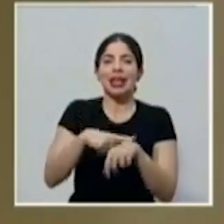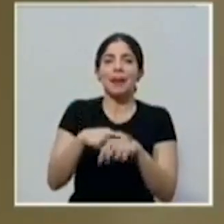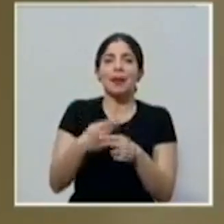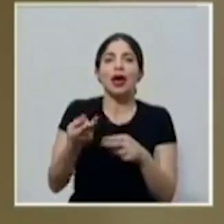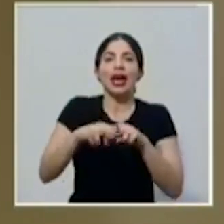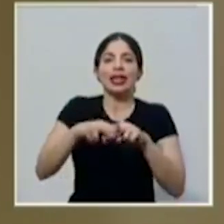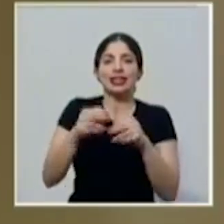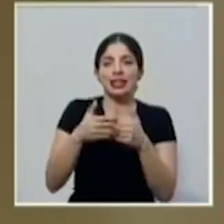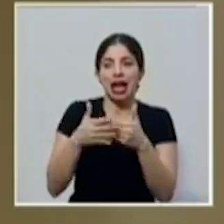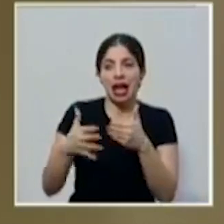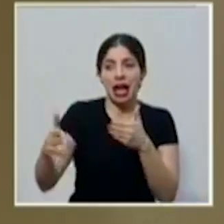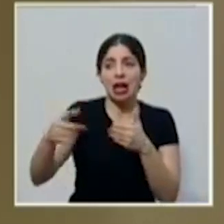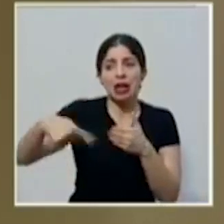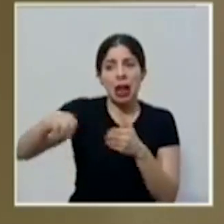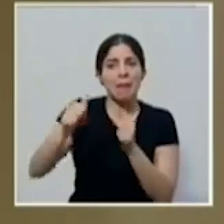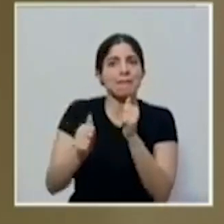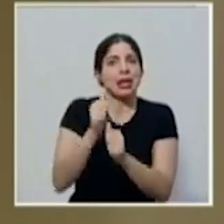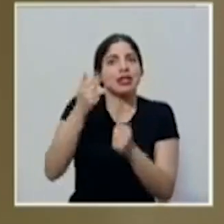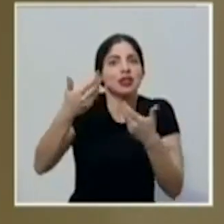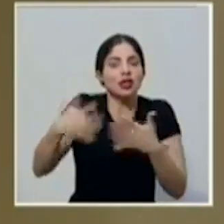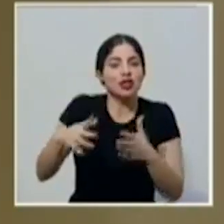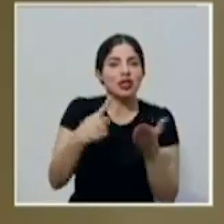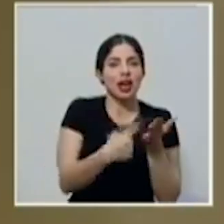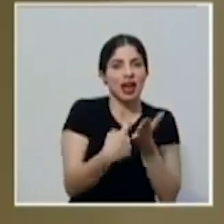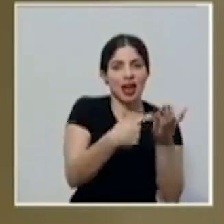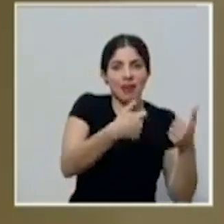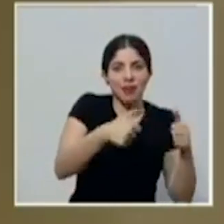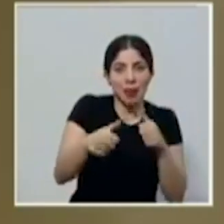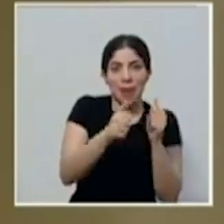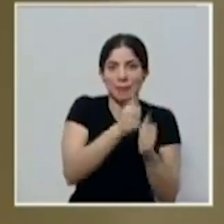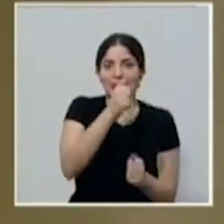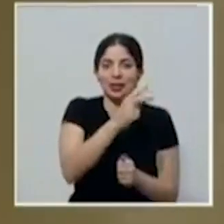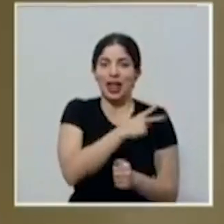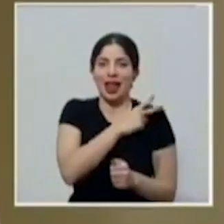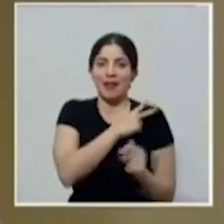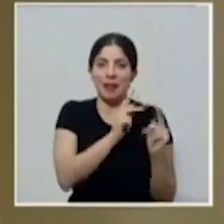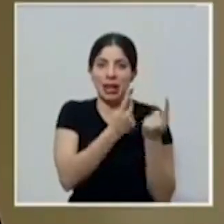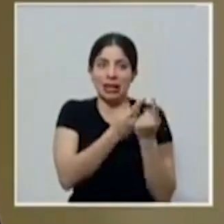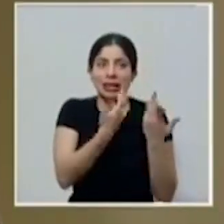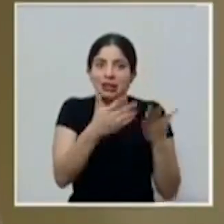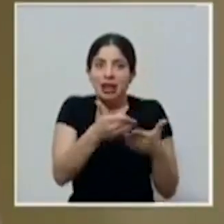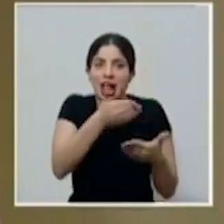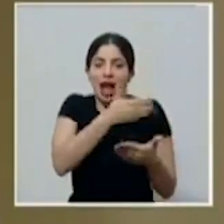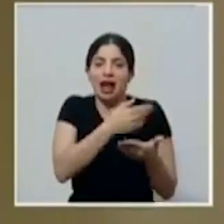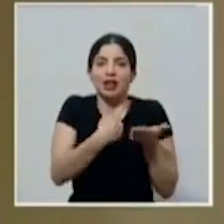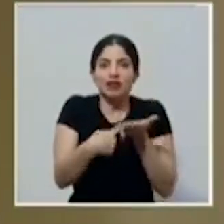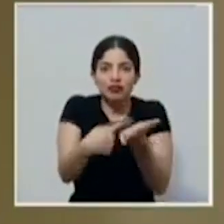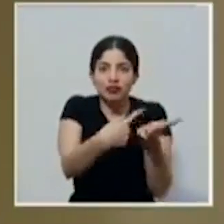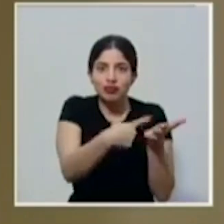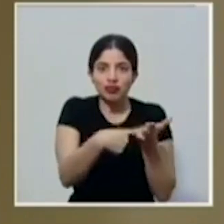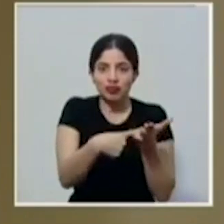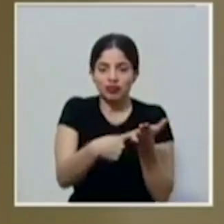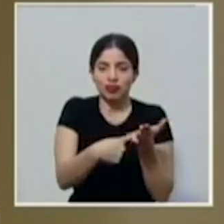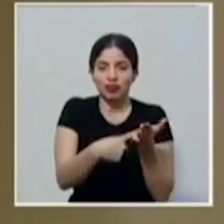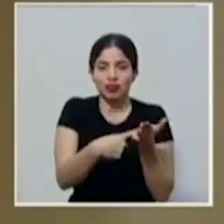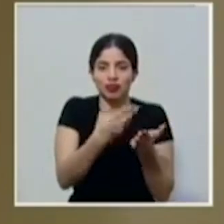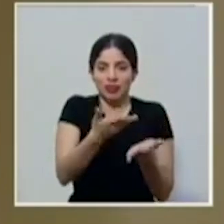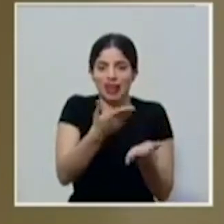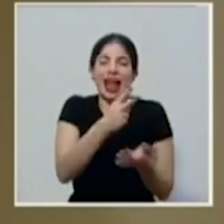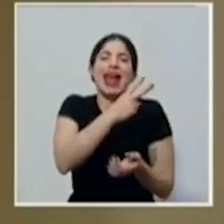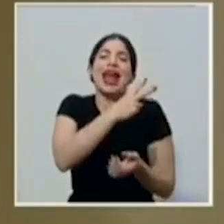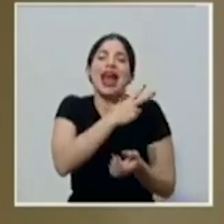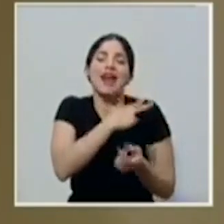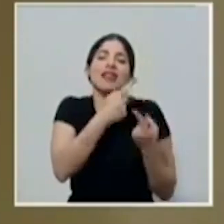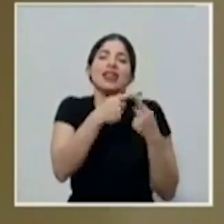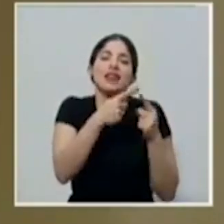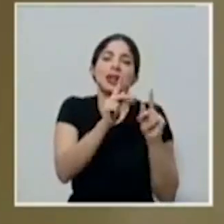bastante consensuada entre las jefaturas de fracción de las jefaturas